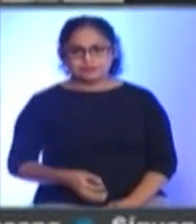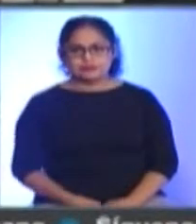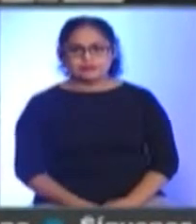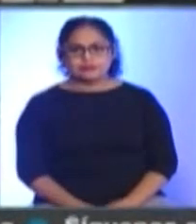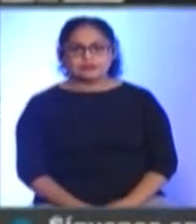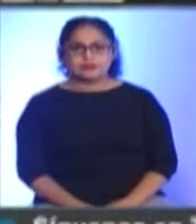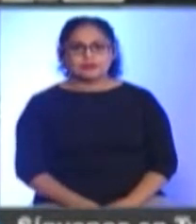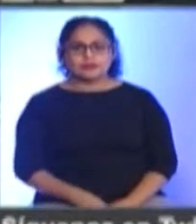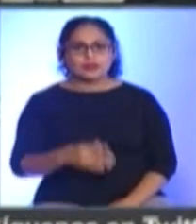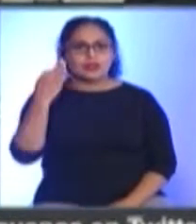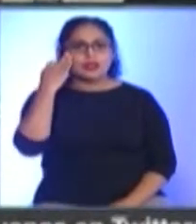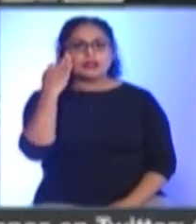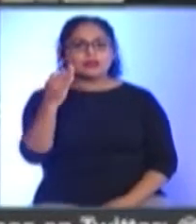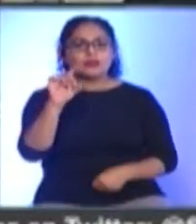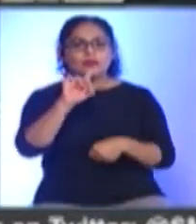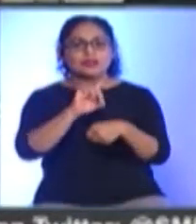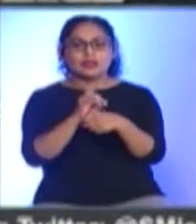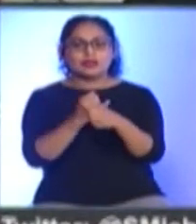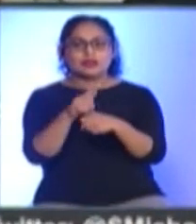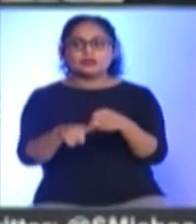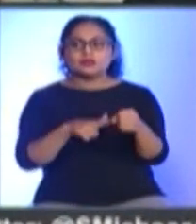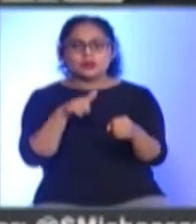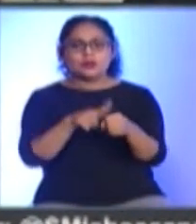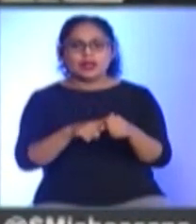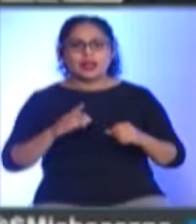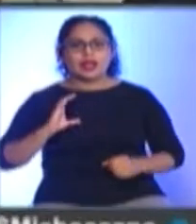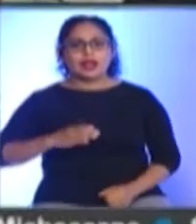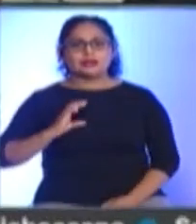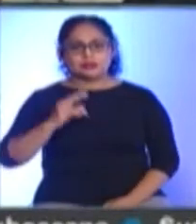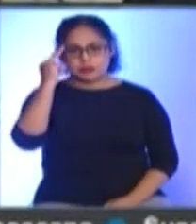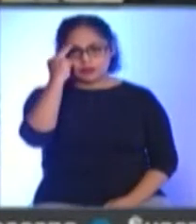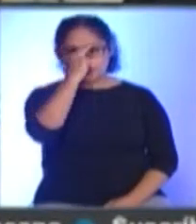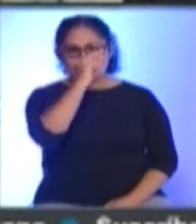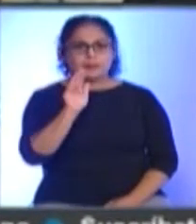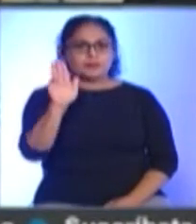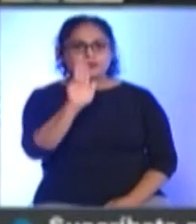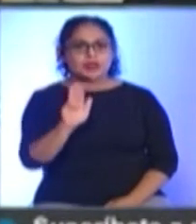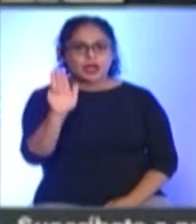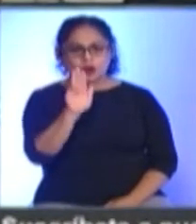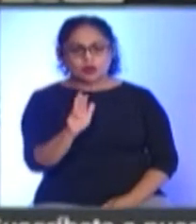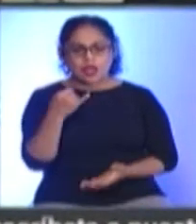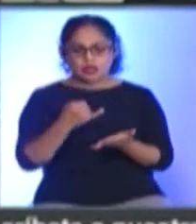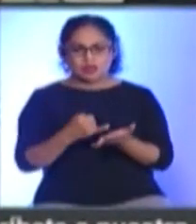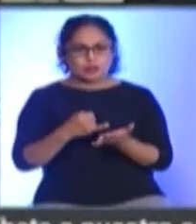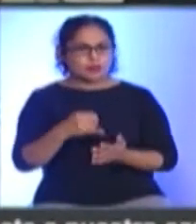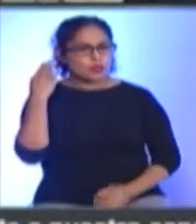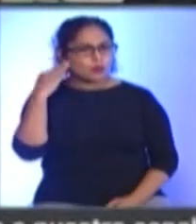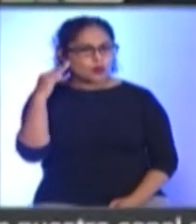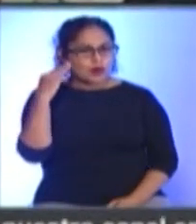En el marco por el Día Internacional de la Concientización del Cáncer de Mama Este miércoles el Ayuntamiento de Morelia y el DIF municipal